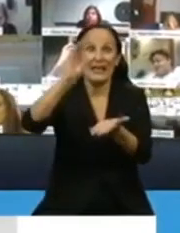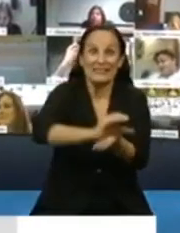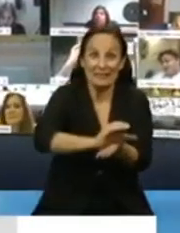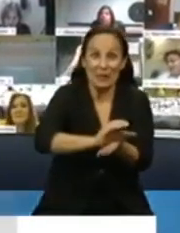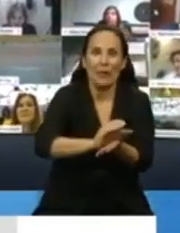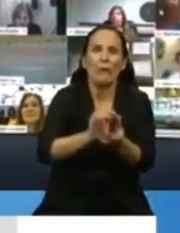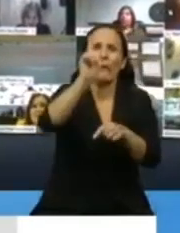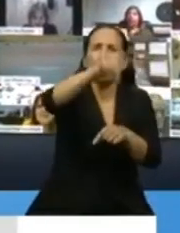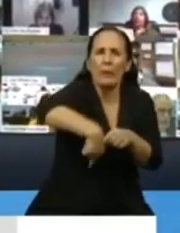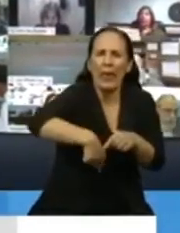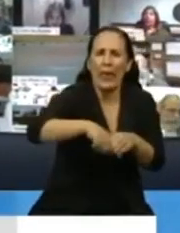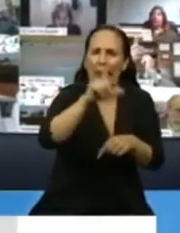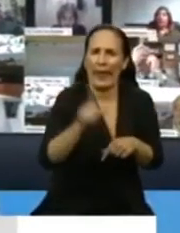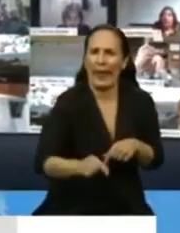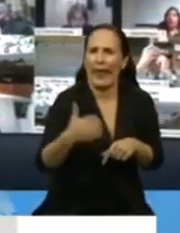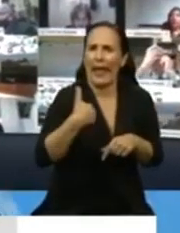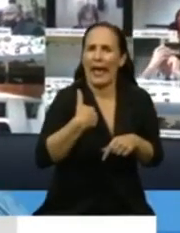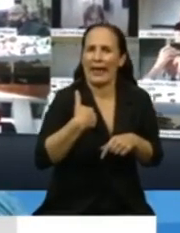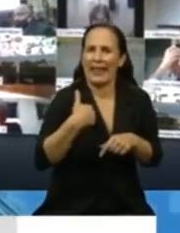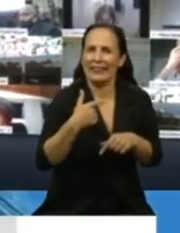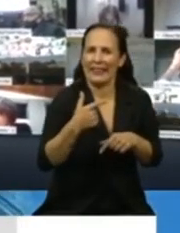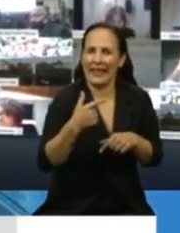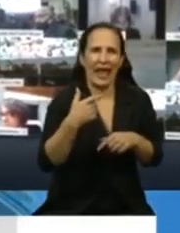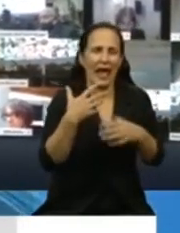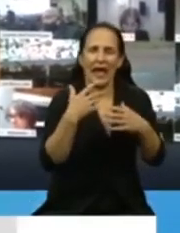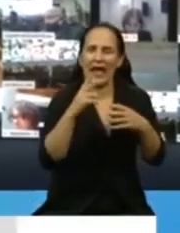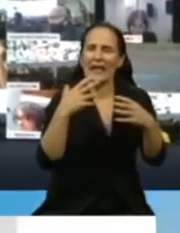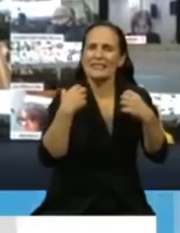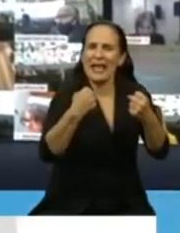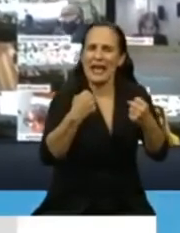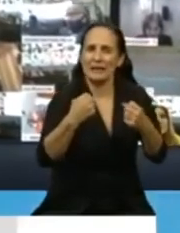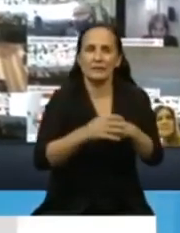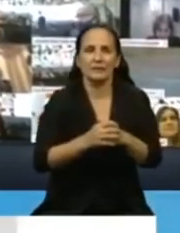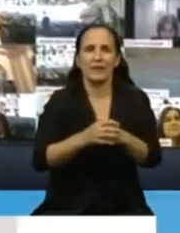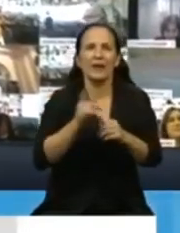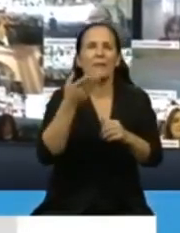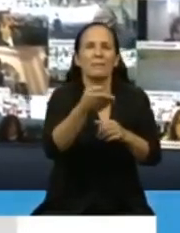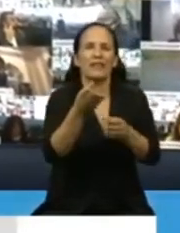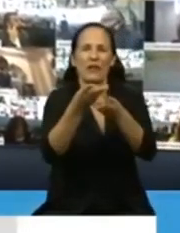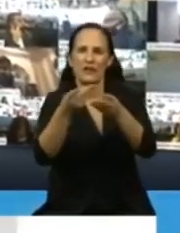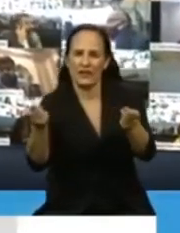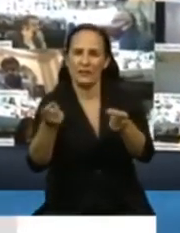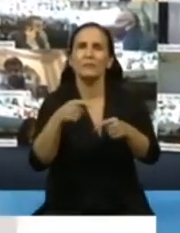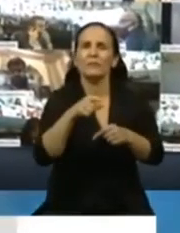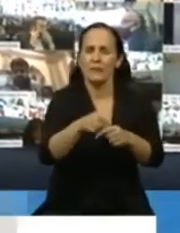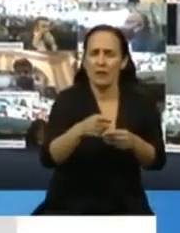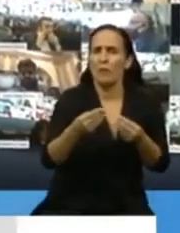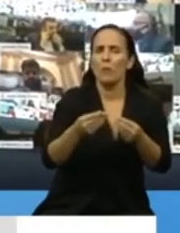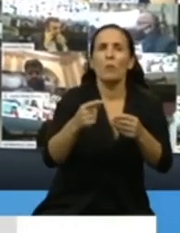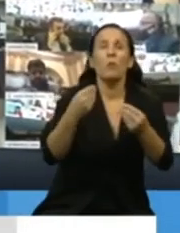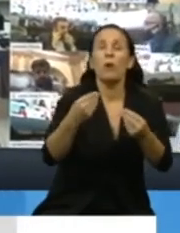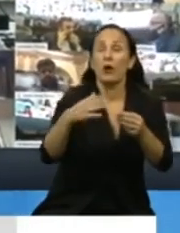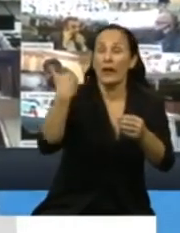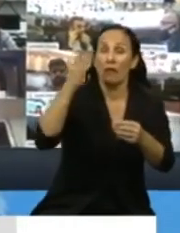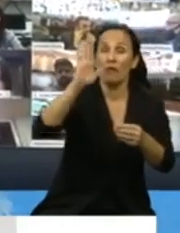la soberanía sanitaria que nos preparará seguramente para afrontar el futuro que nos